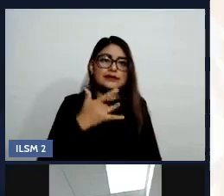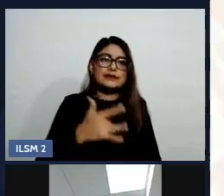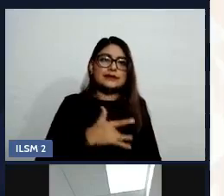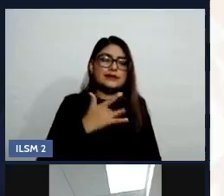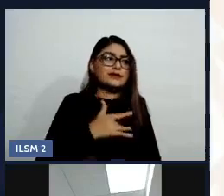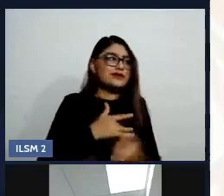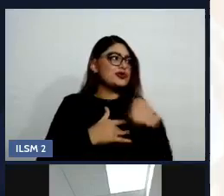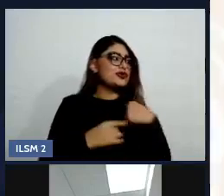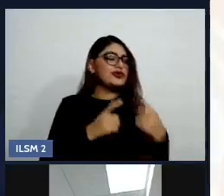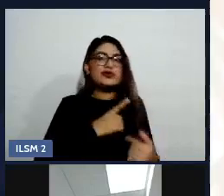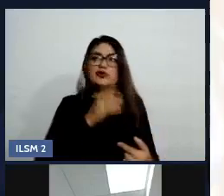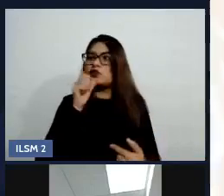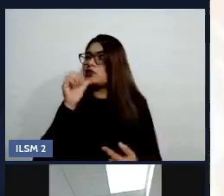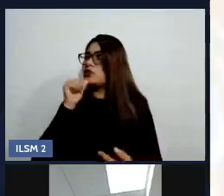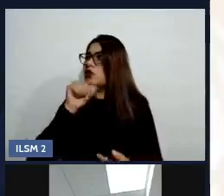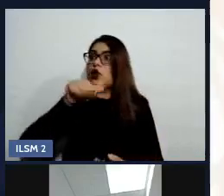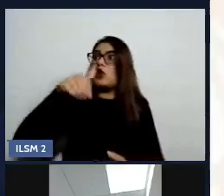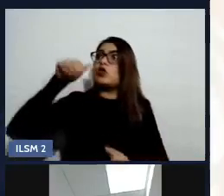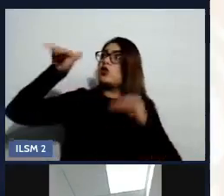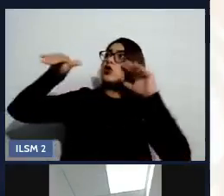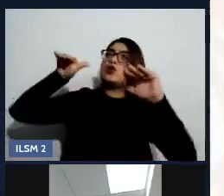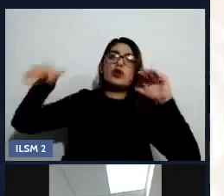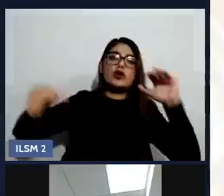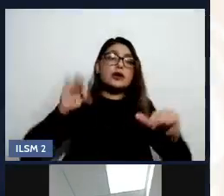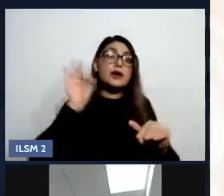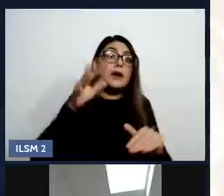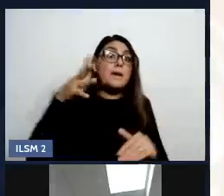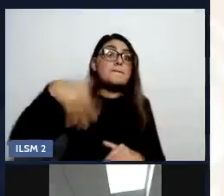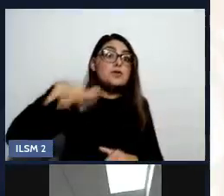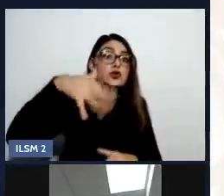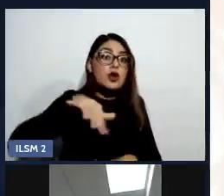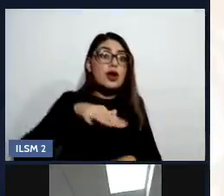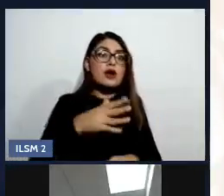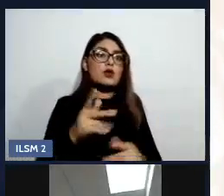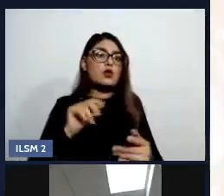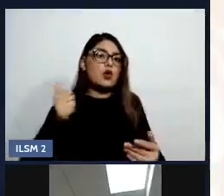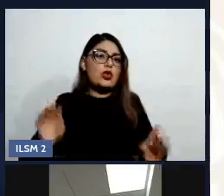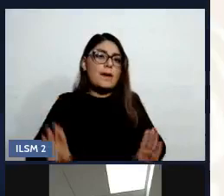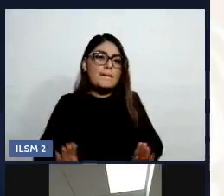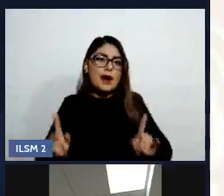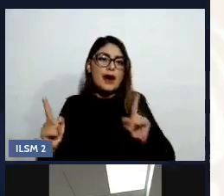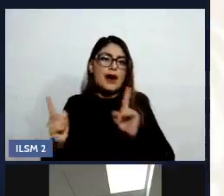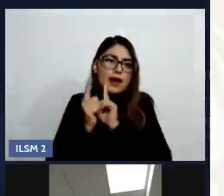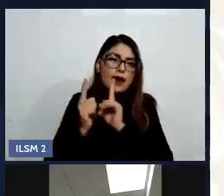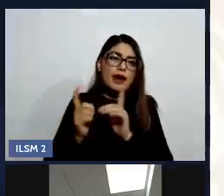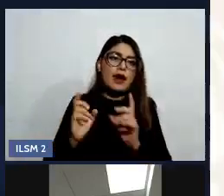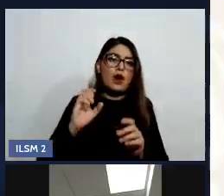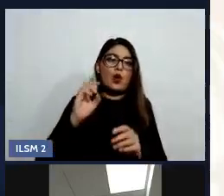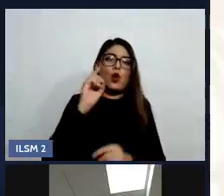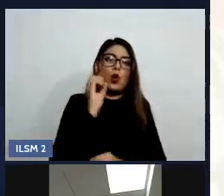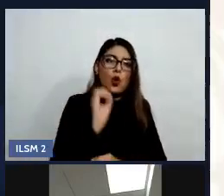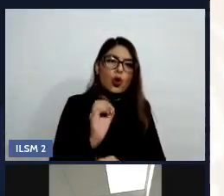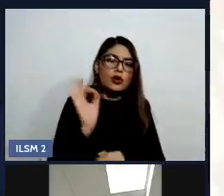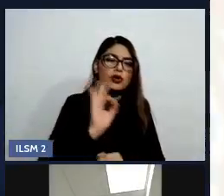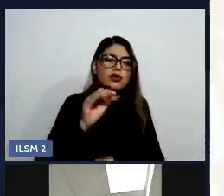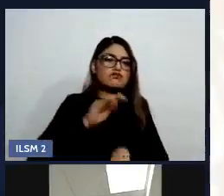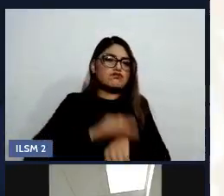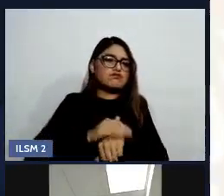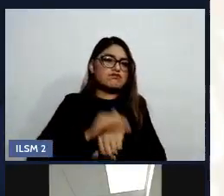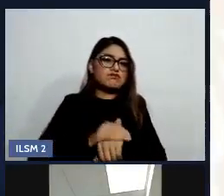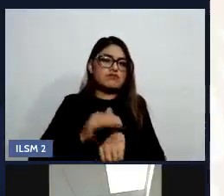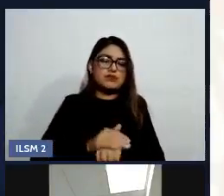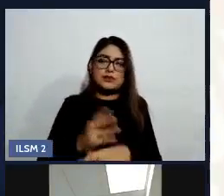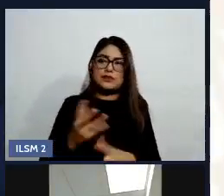buscar a una pareja, a amigo, en fin. Y cuando falla la